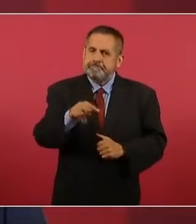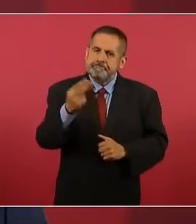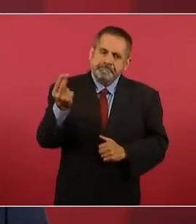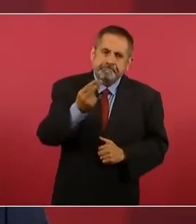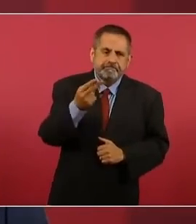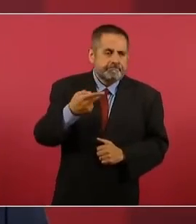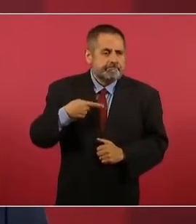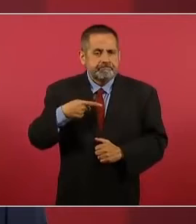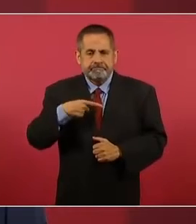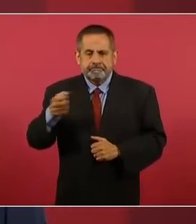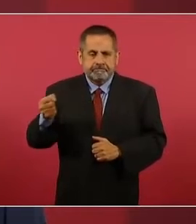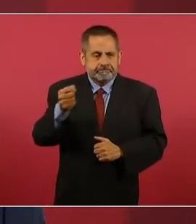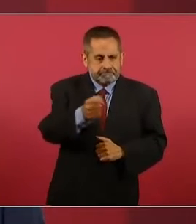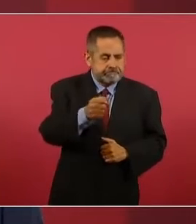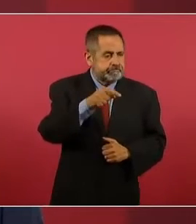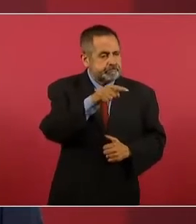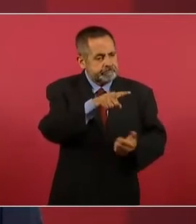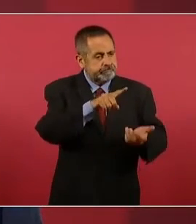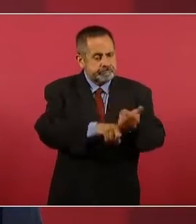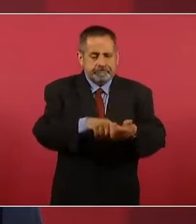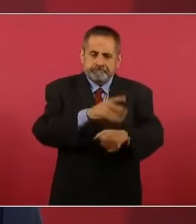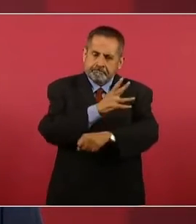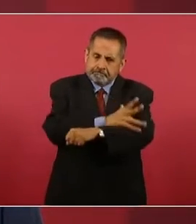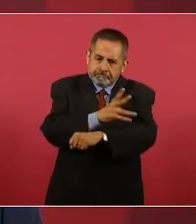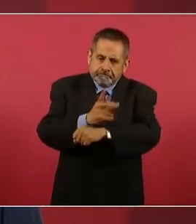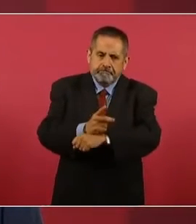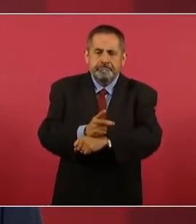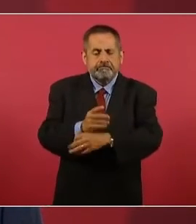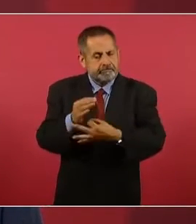honesta.